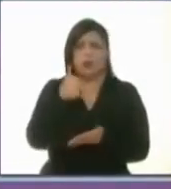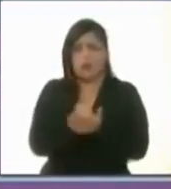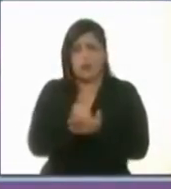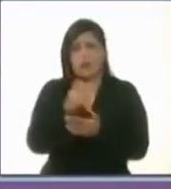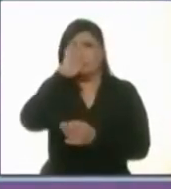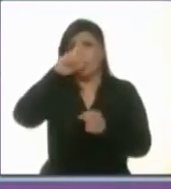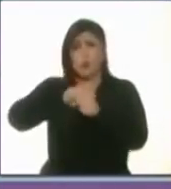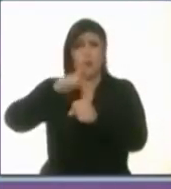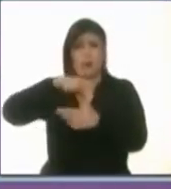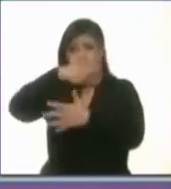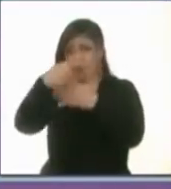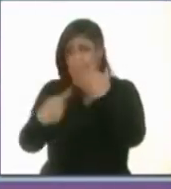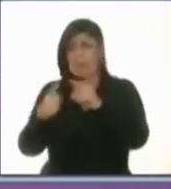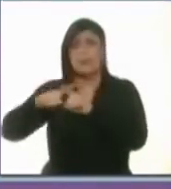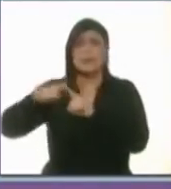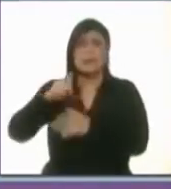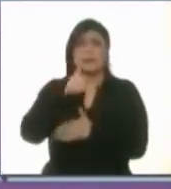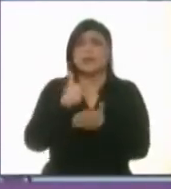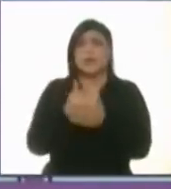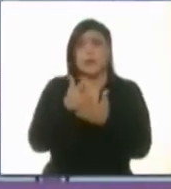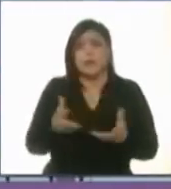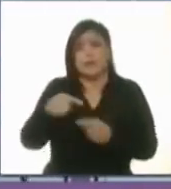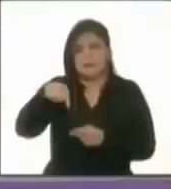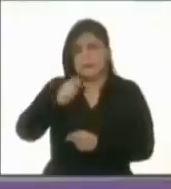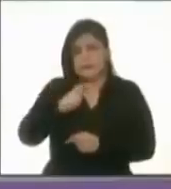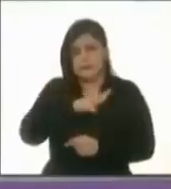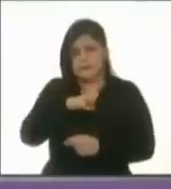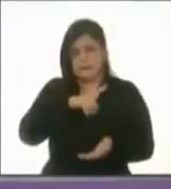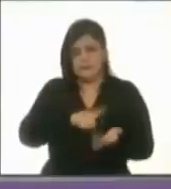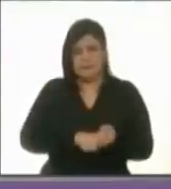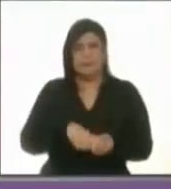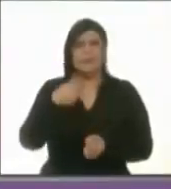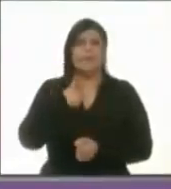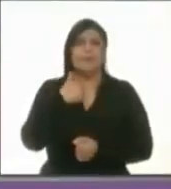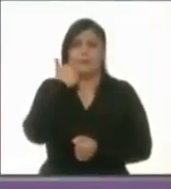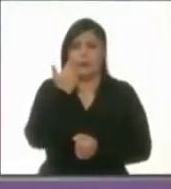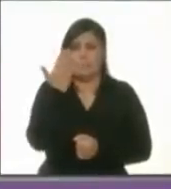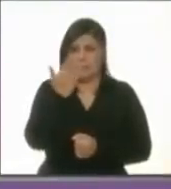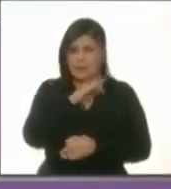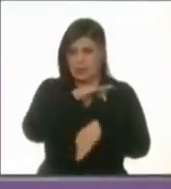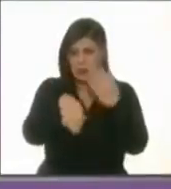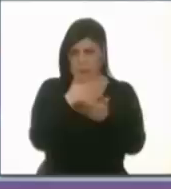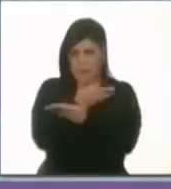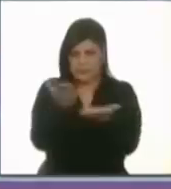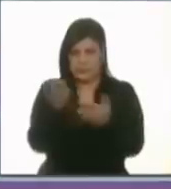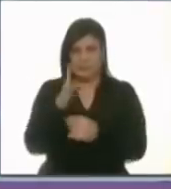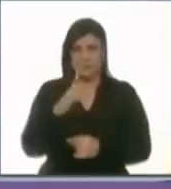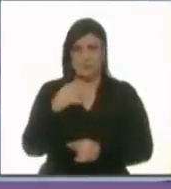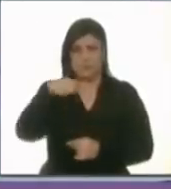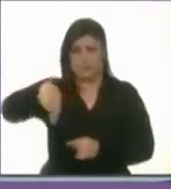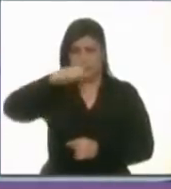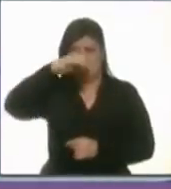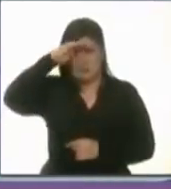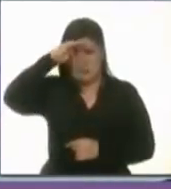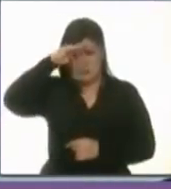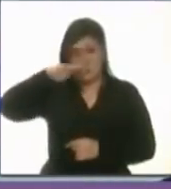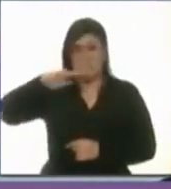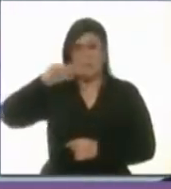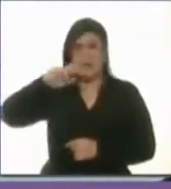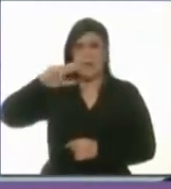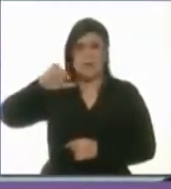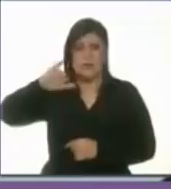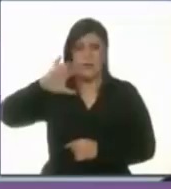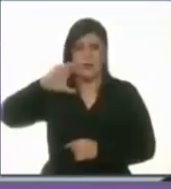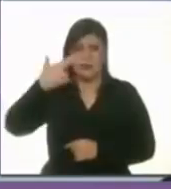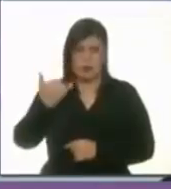y ciudad de ciudades que tenemos yo quisiera pedirles a todos que pensaran que Marichuy es la